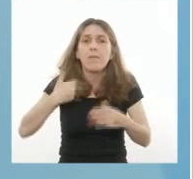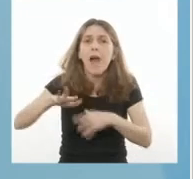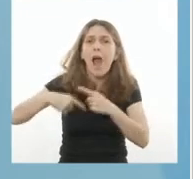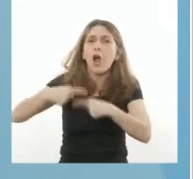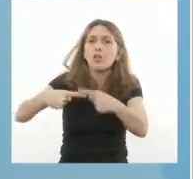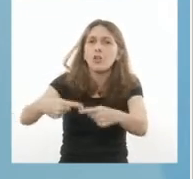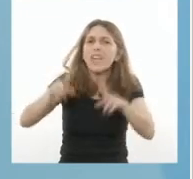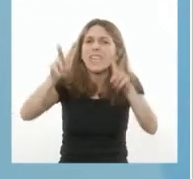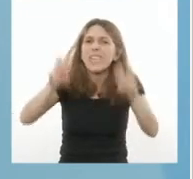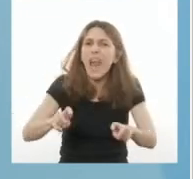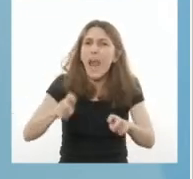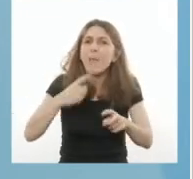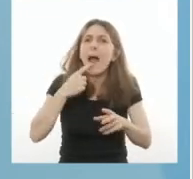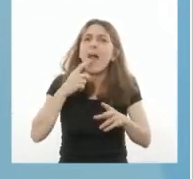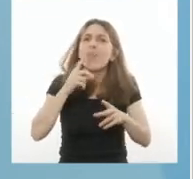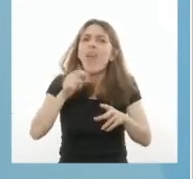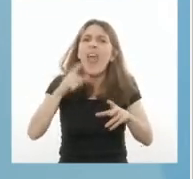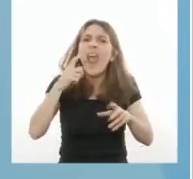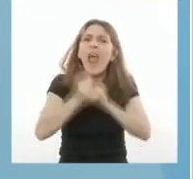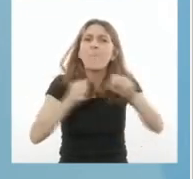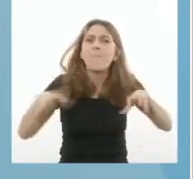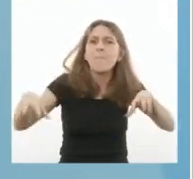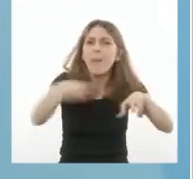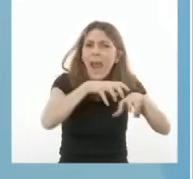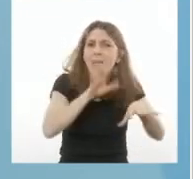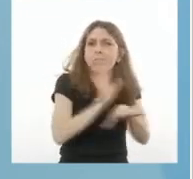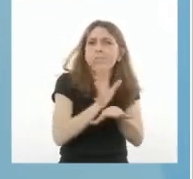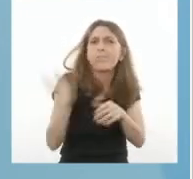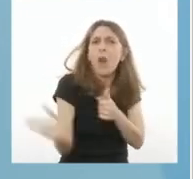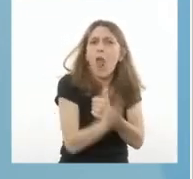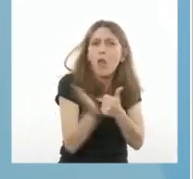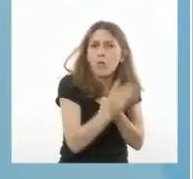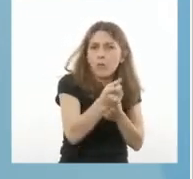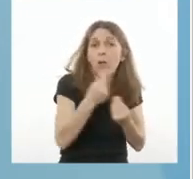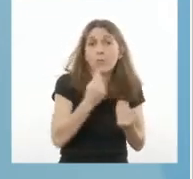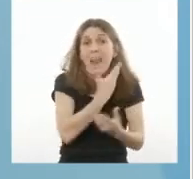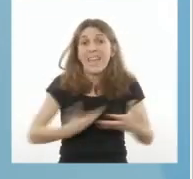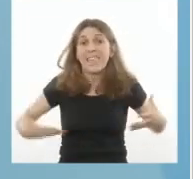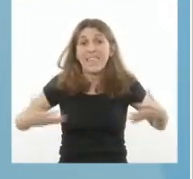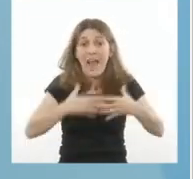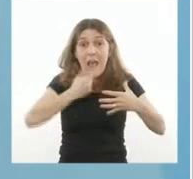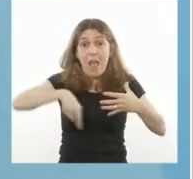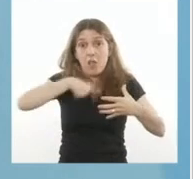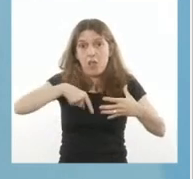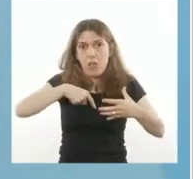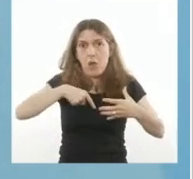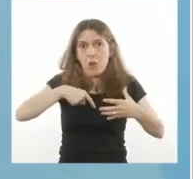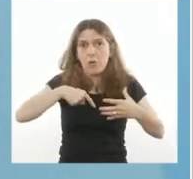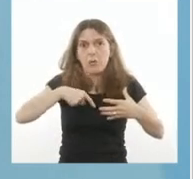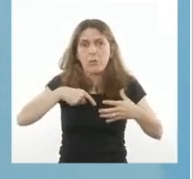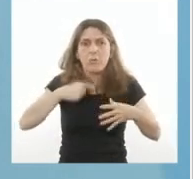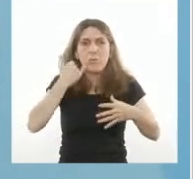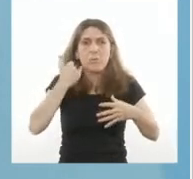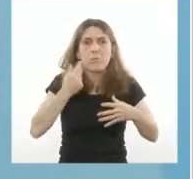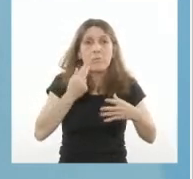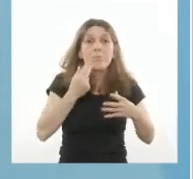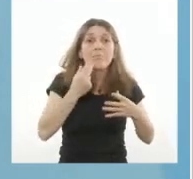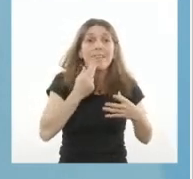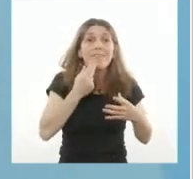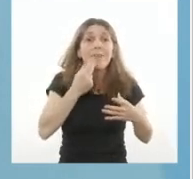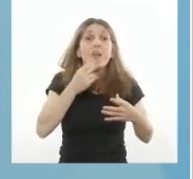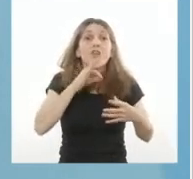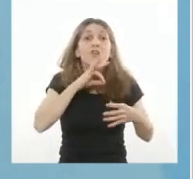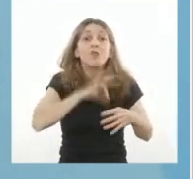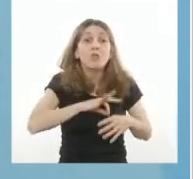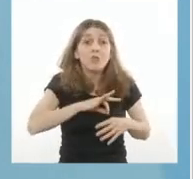de recuperación productiva a través del cual el Estado Nacional paga una parte de los salarios de los